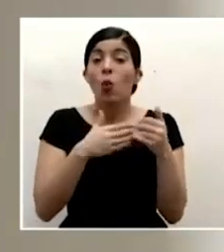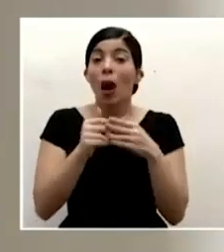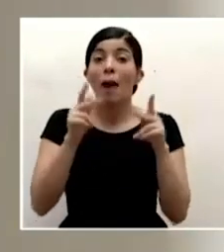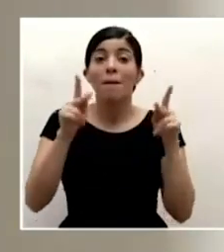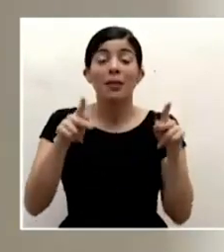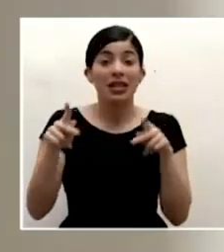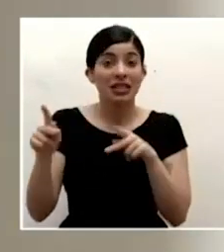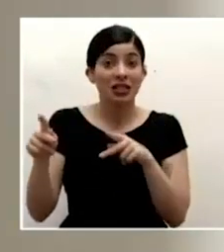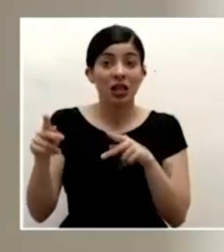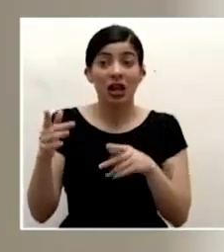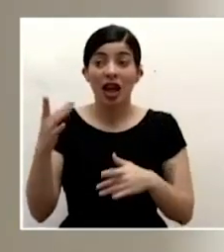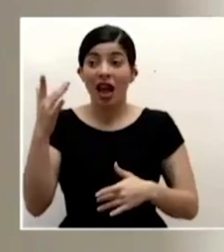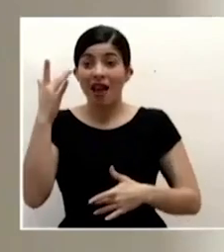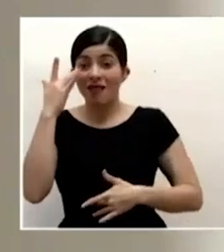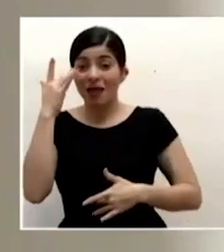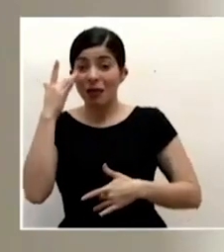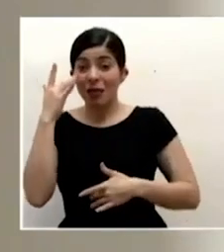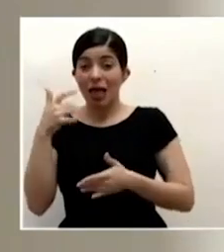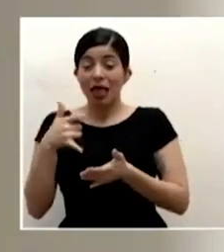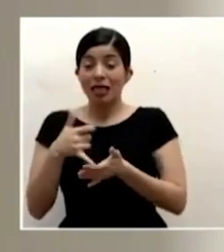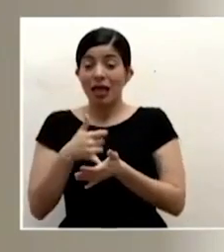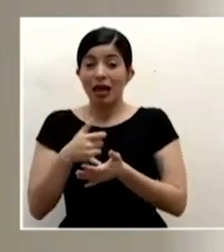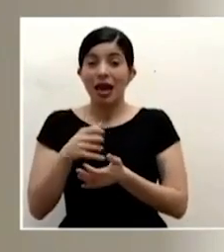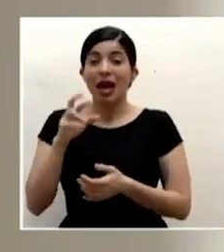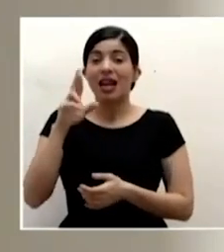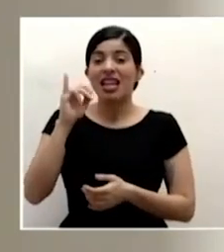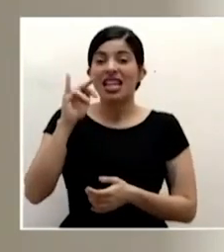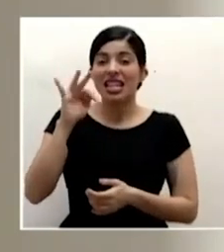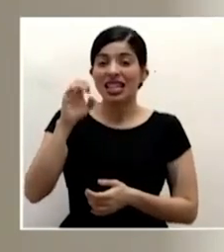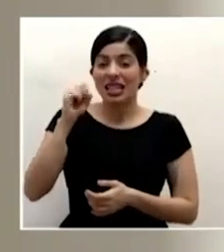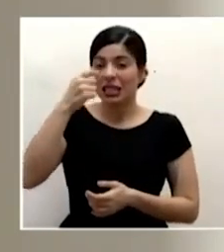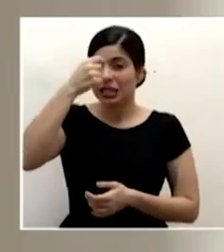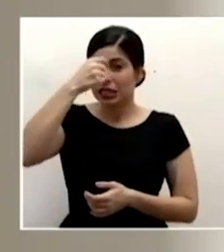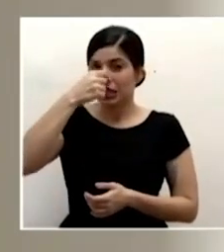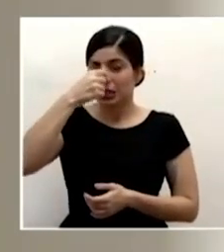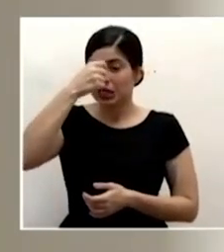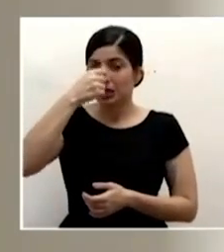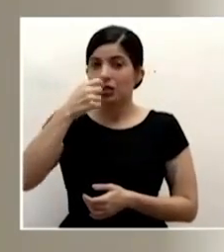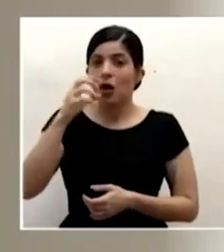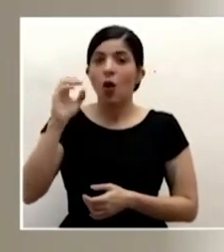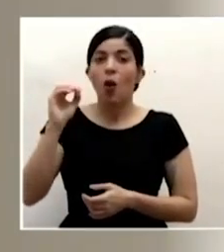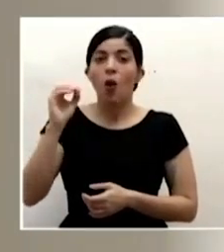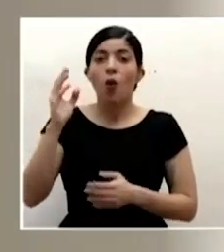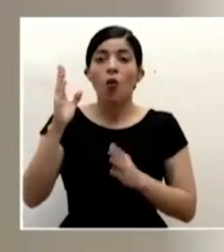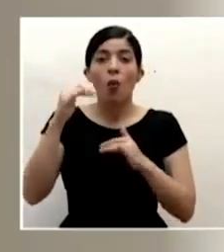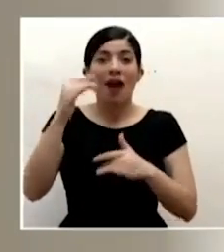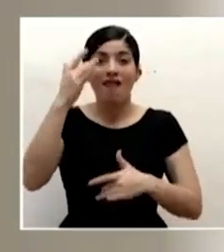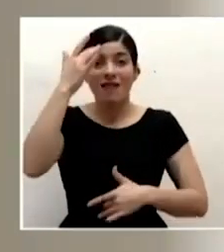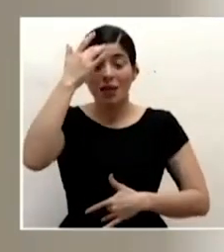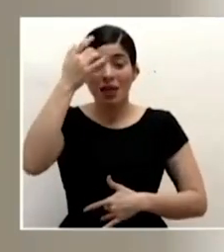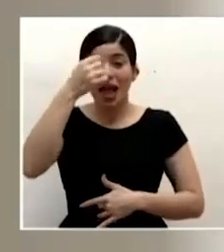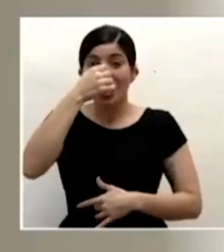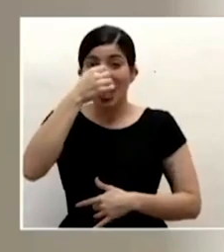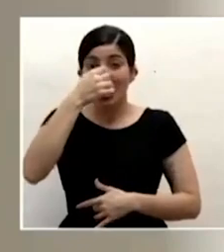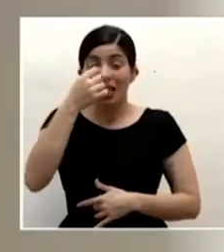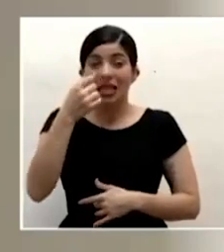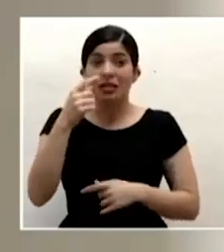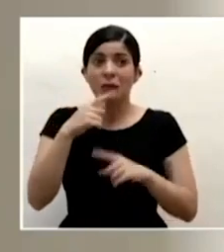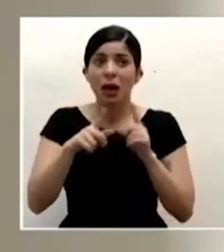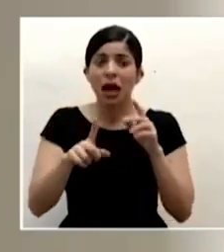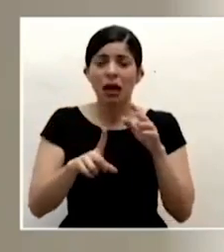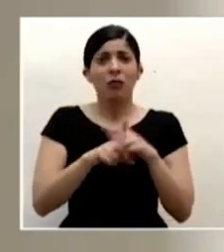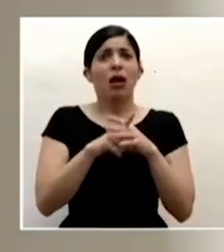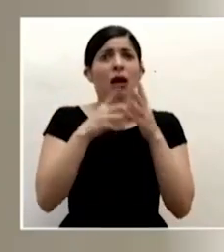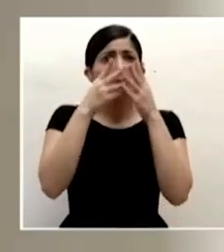crónica rinítica digamos a nivel de la nariz que tenga una pérdida del olfato esas personas